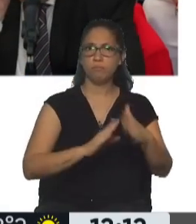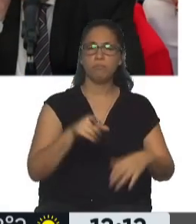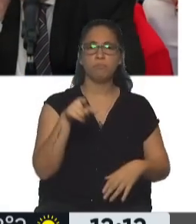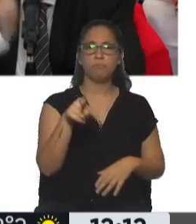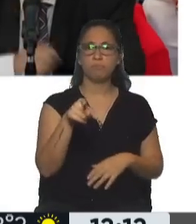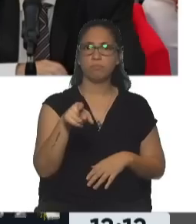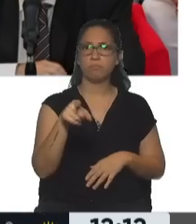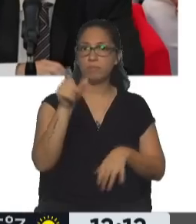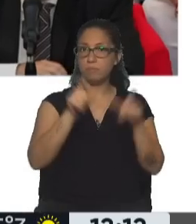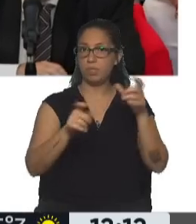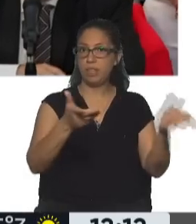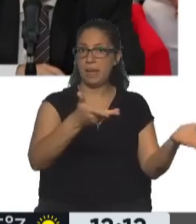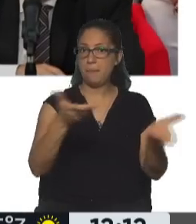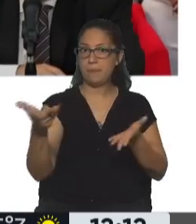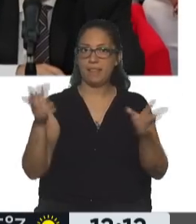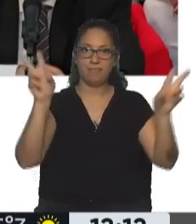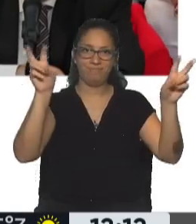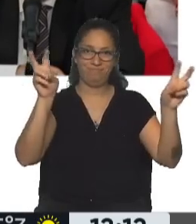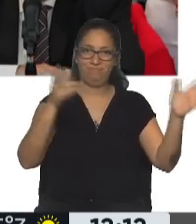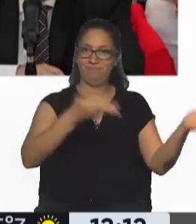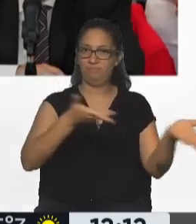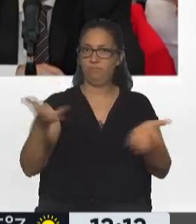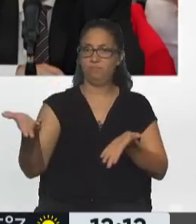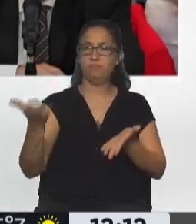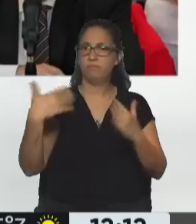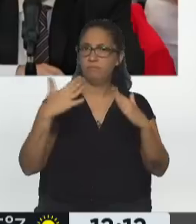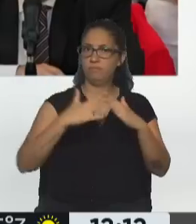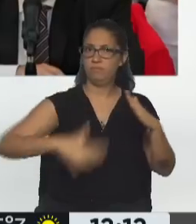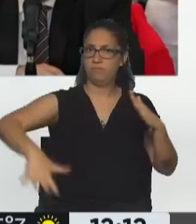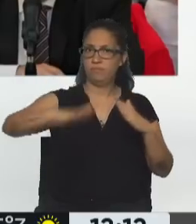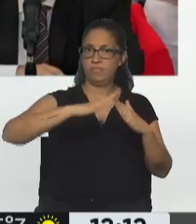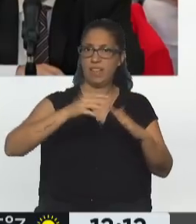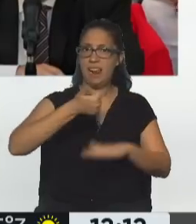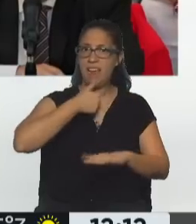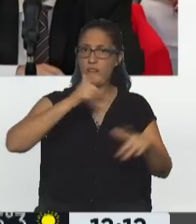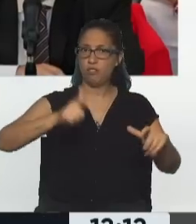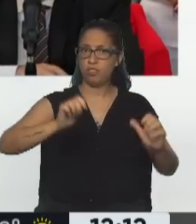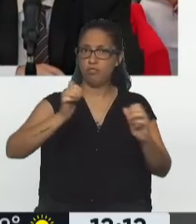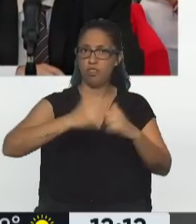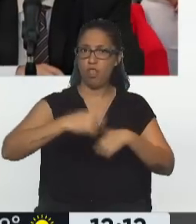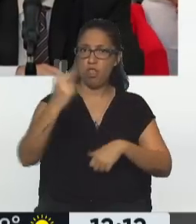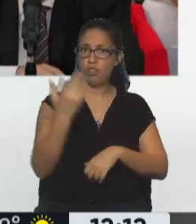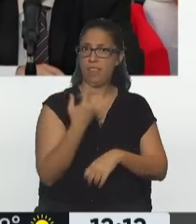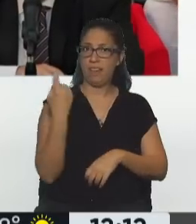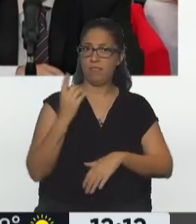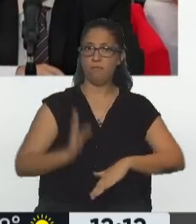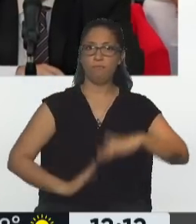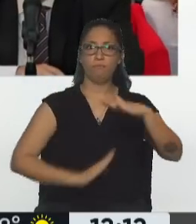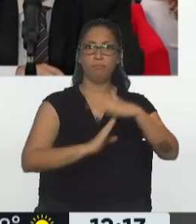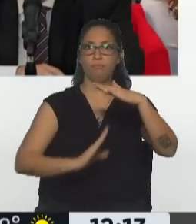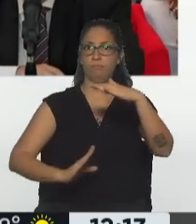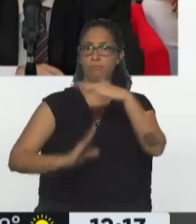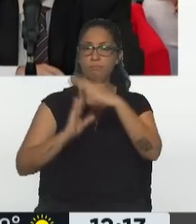que los anfitriones, y lo digo entre comillas, en la residencia del lago escondido, eran dos directivos, dos altos directivos